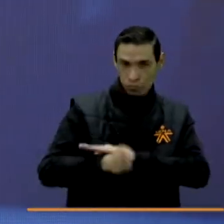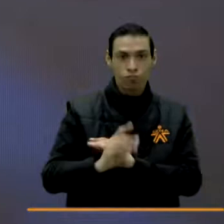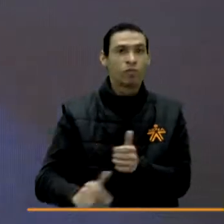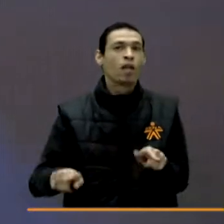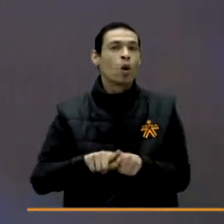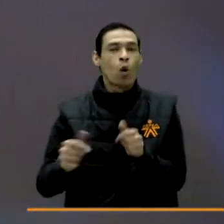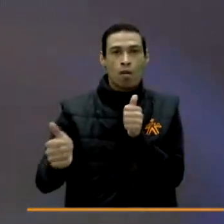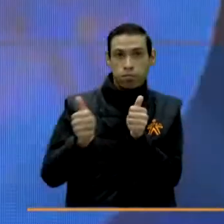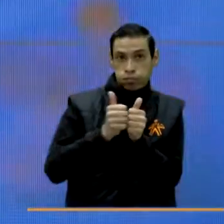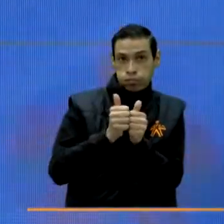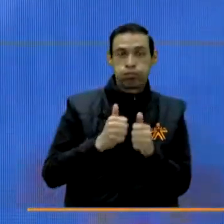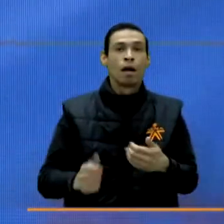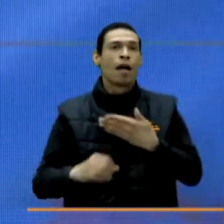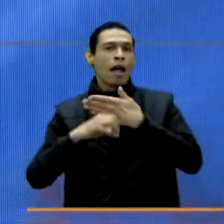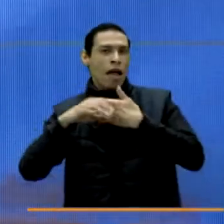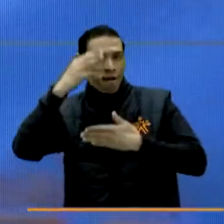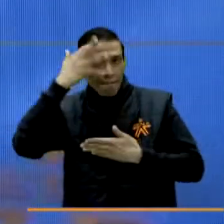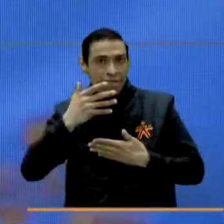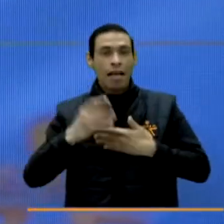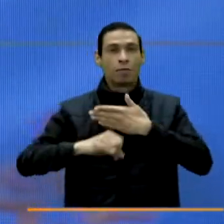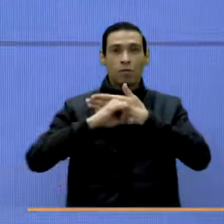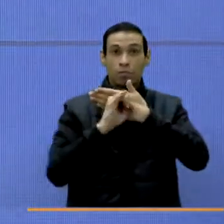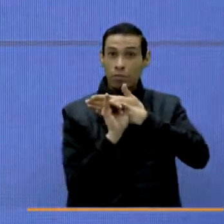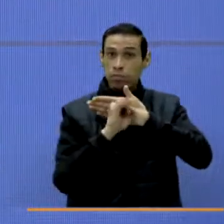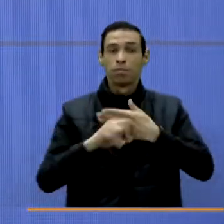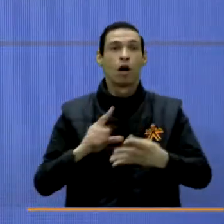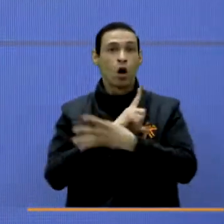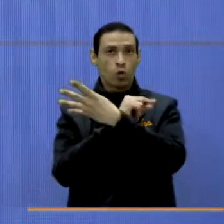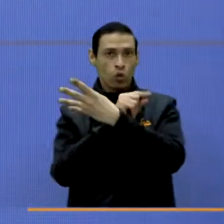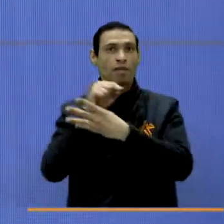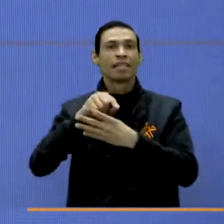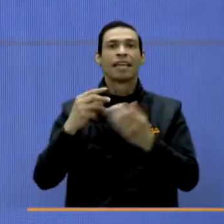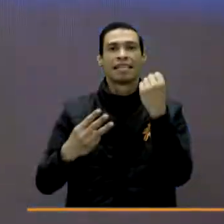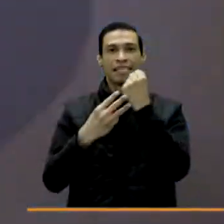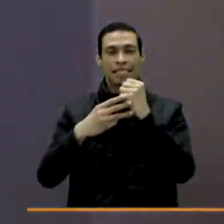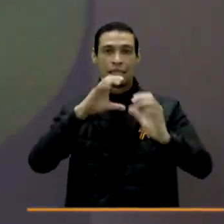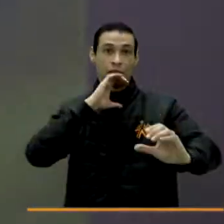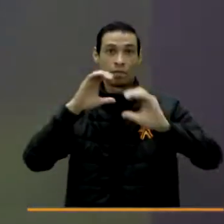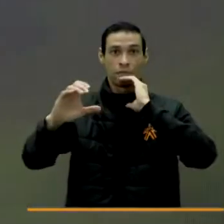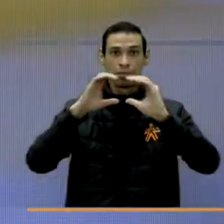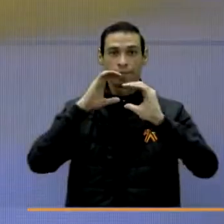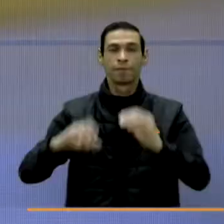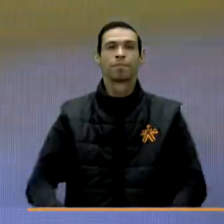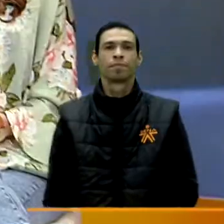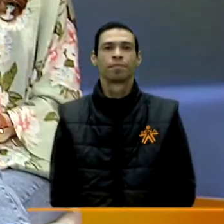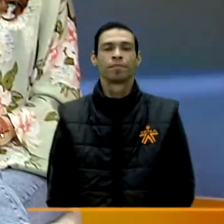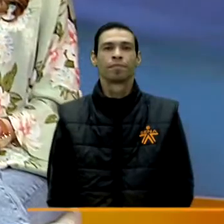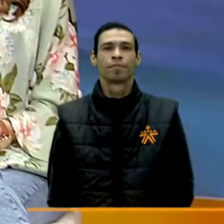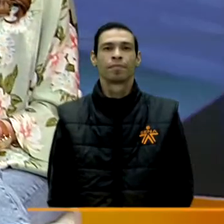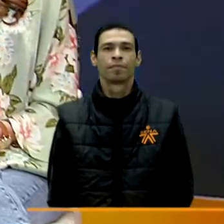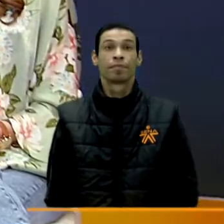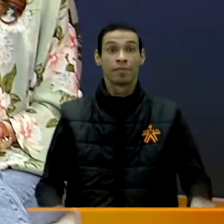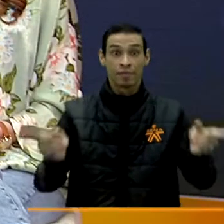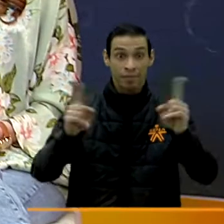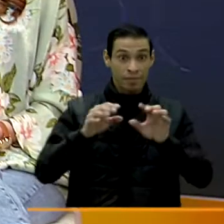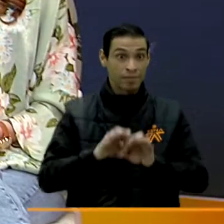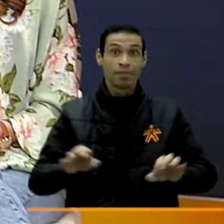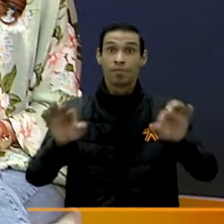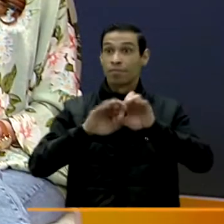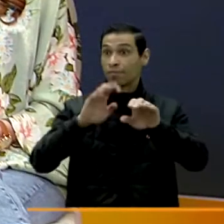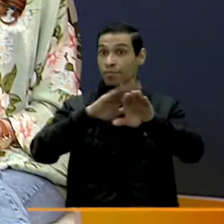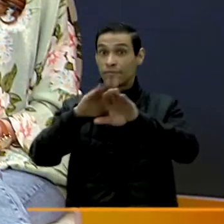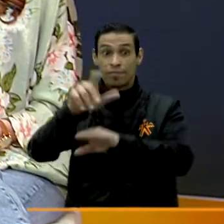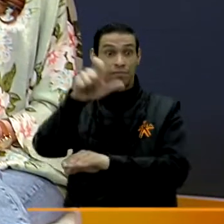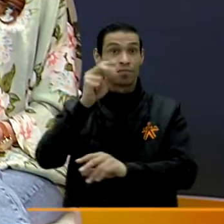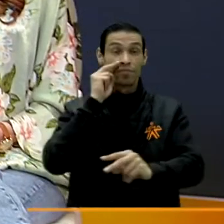No olviden seguirnos en nuestras redes sociales, Facebook, Instagram y Twitter, donde nos van a encontrar como Cena Comunica. También vale recordarle